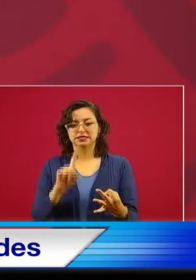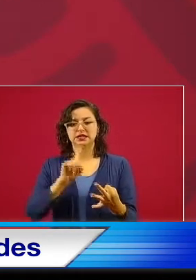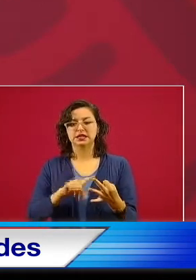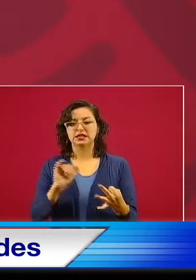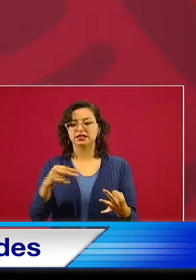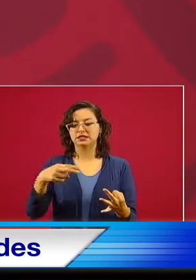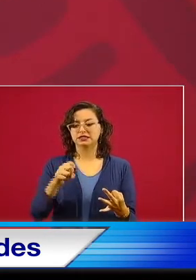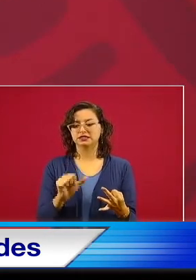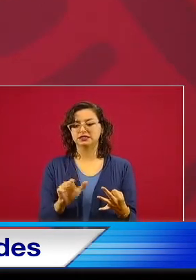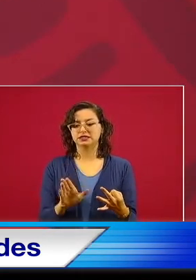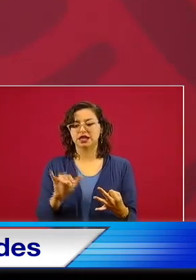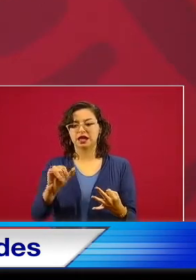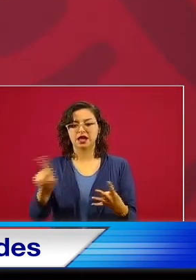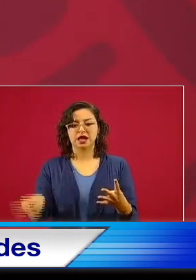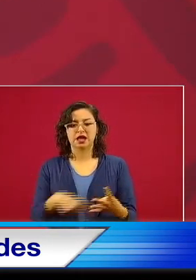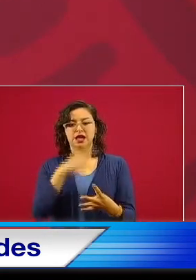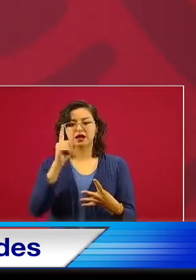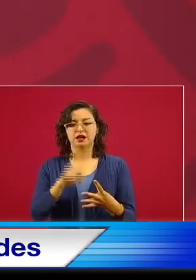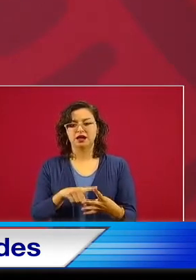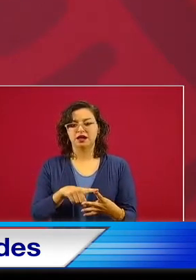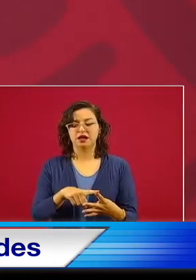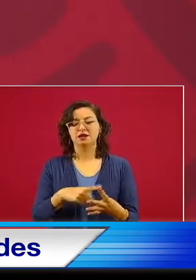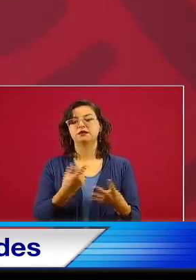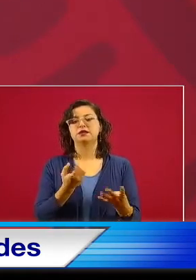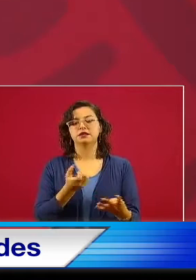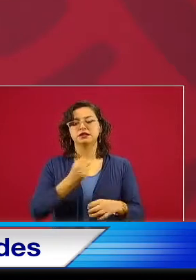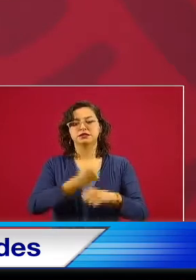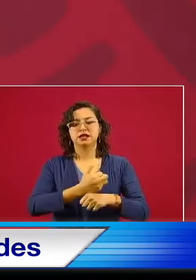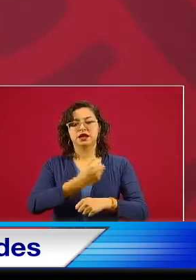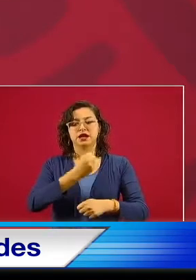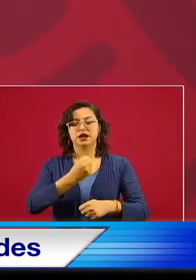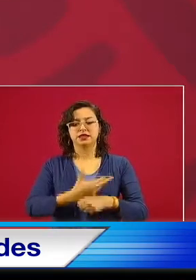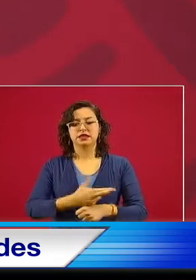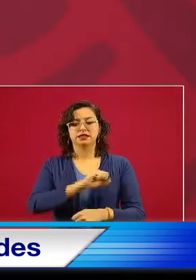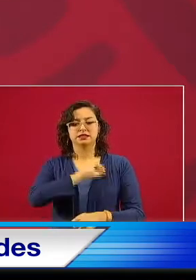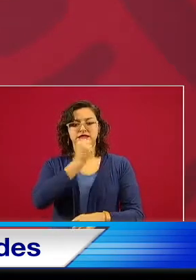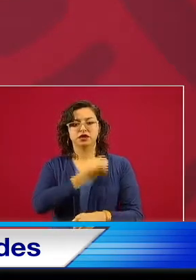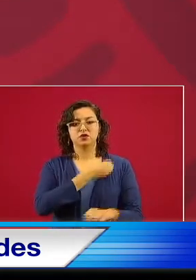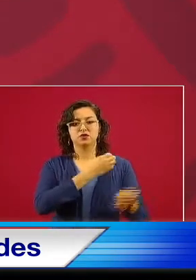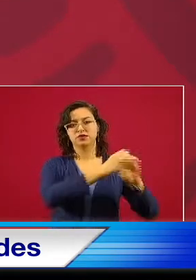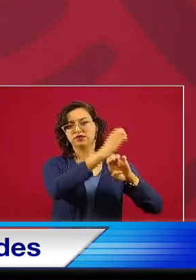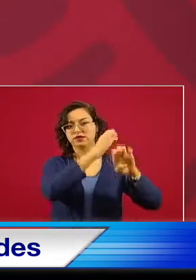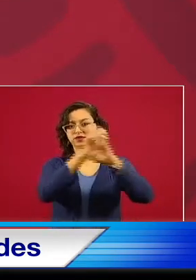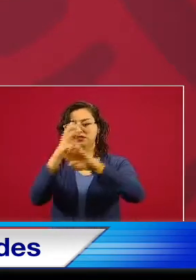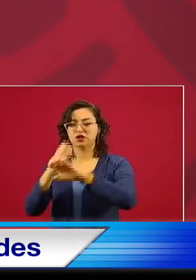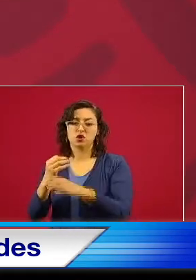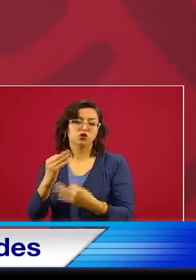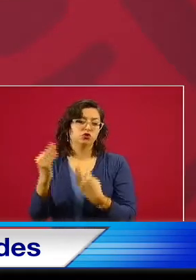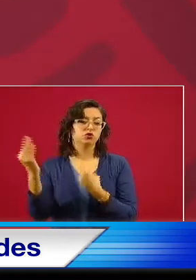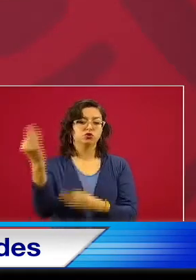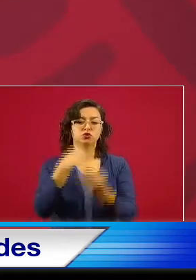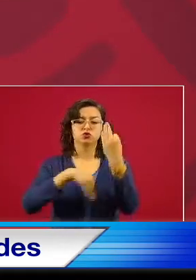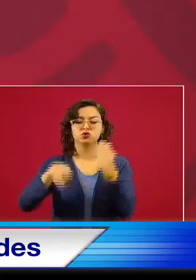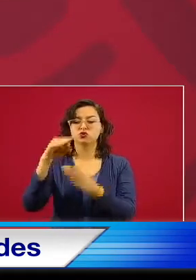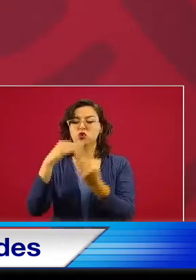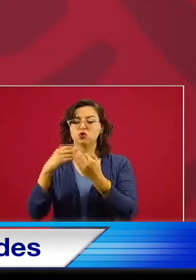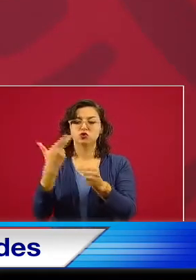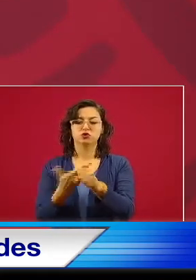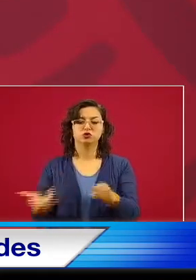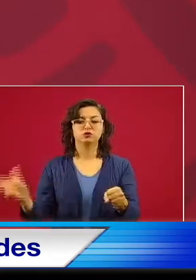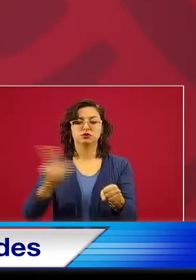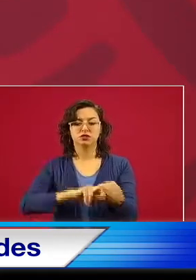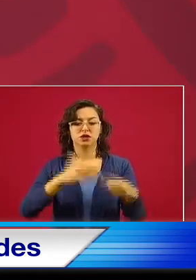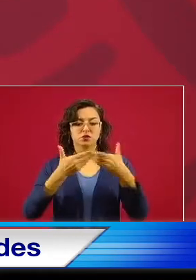Sin embargo, los tiempos para la reactivación los determina el Consejo de Salubridad General, que es el órgano que guiera la acción que México seguirá.